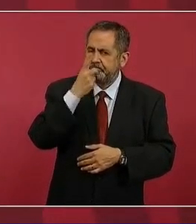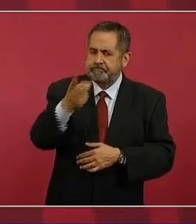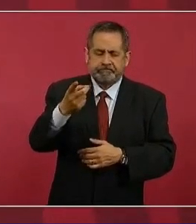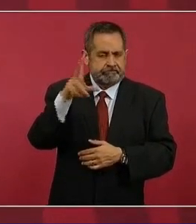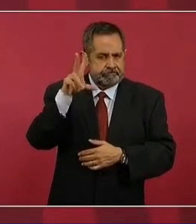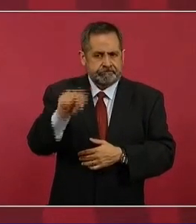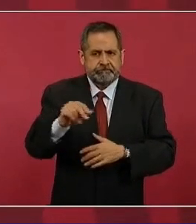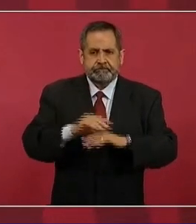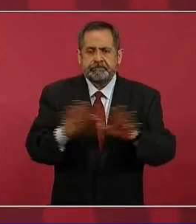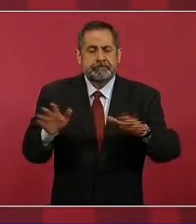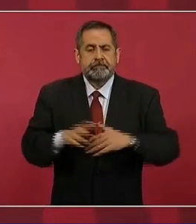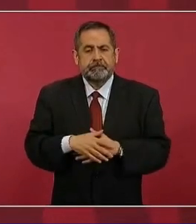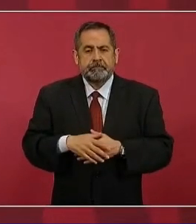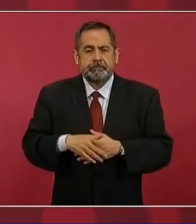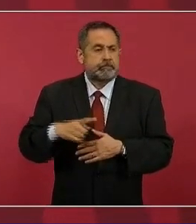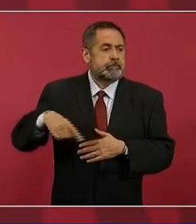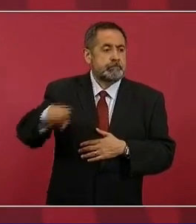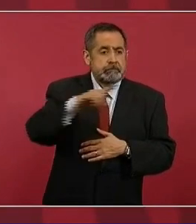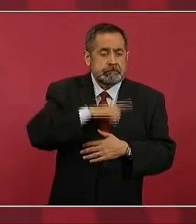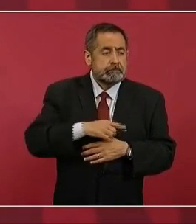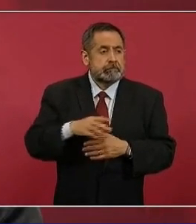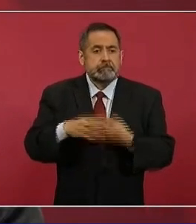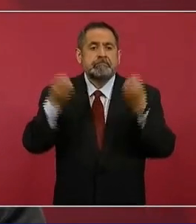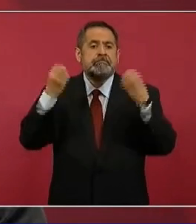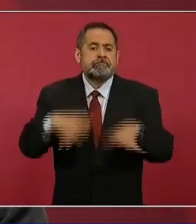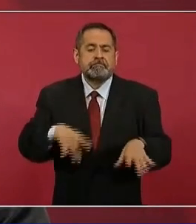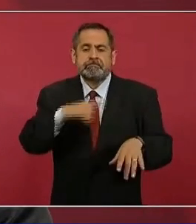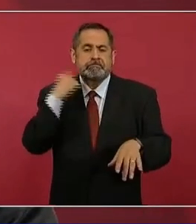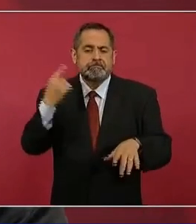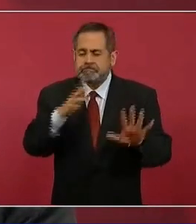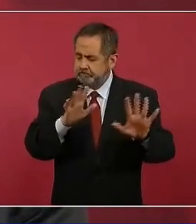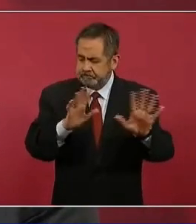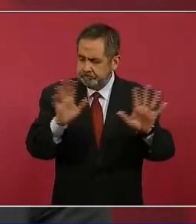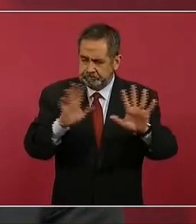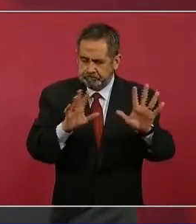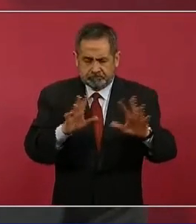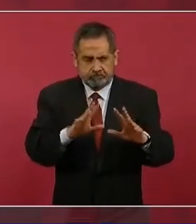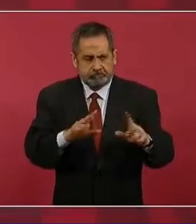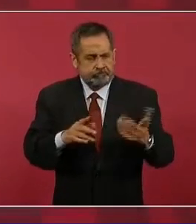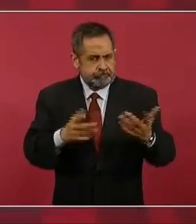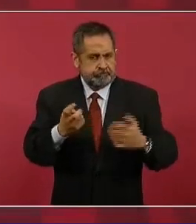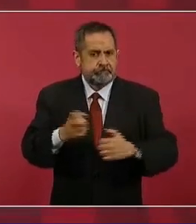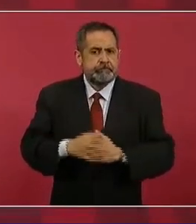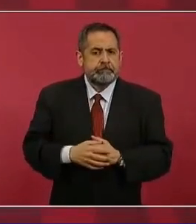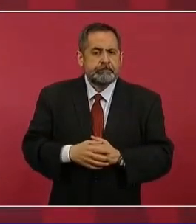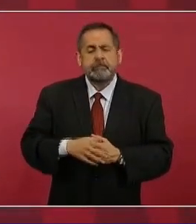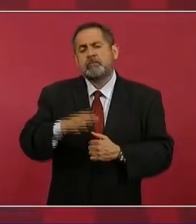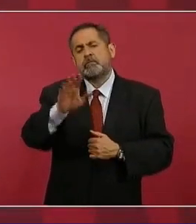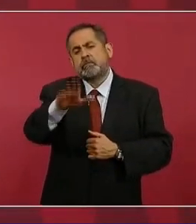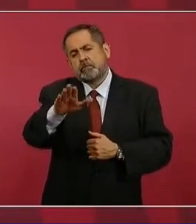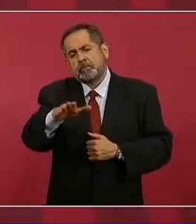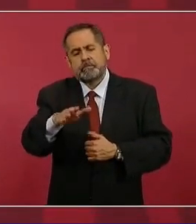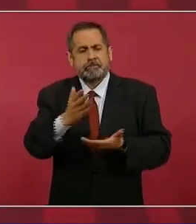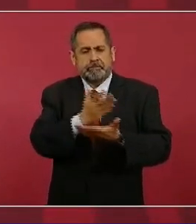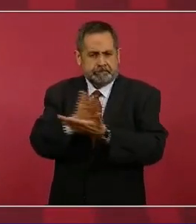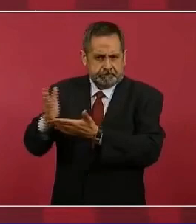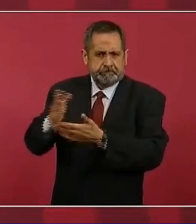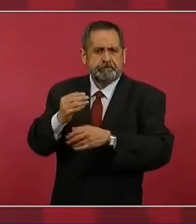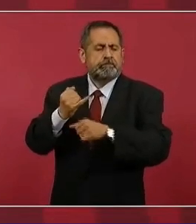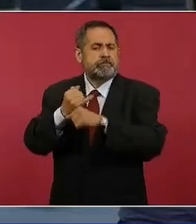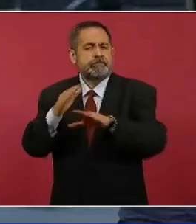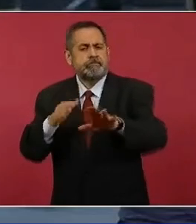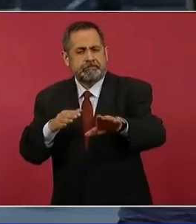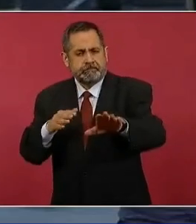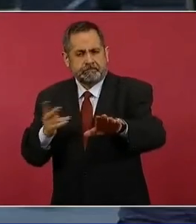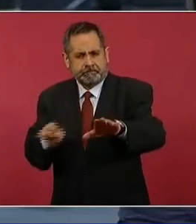nos vamos a quedar chimuelos o tuertos. Independientemente del informe, presidente, pues la